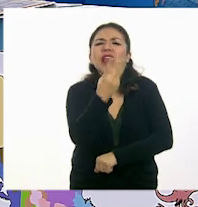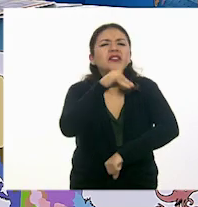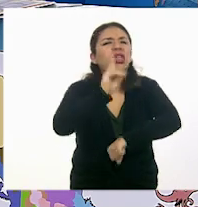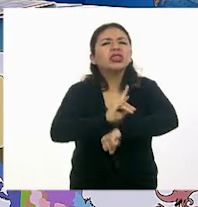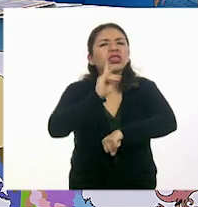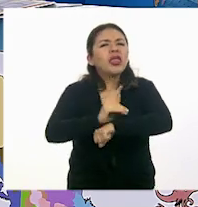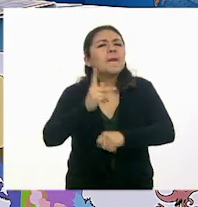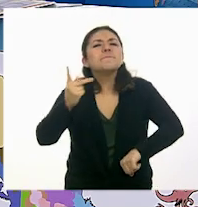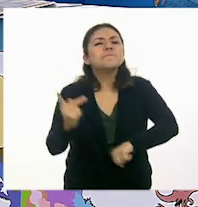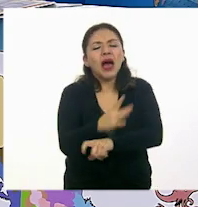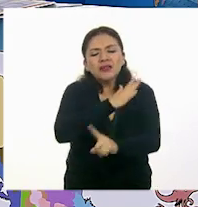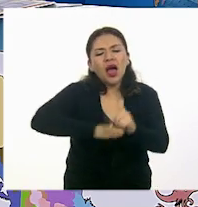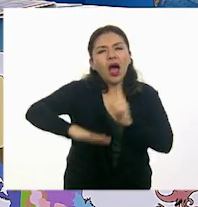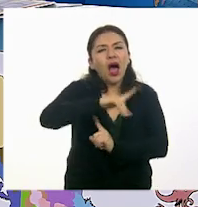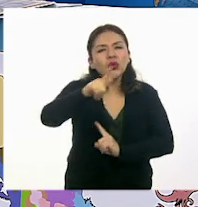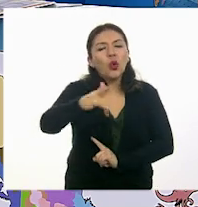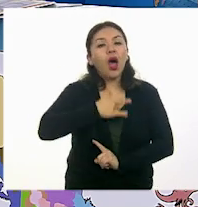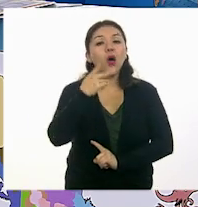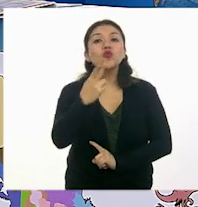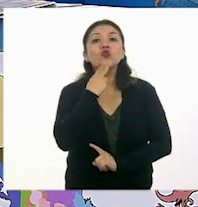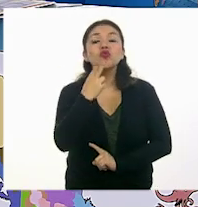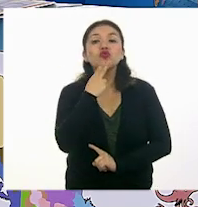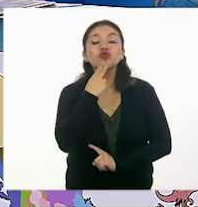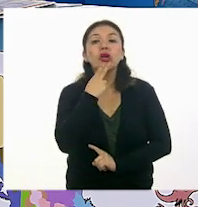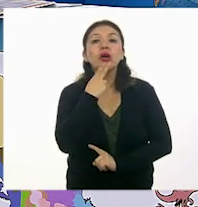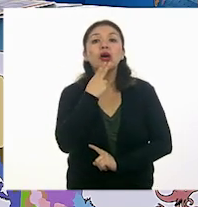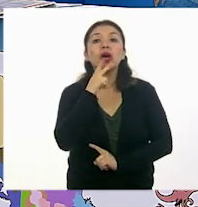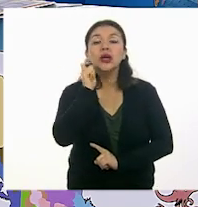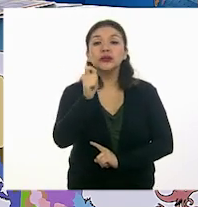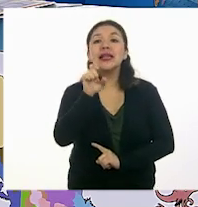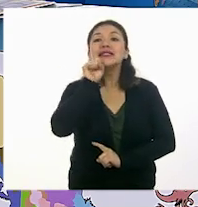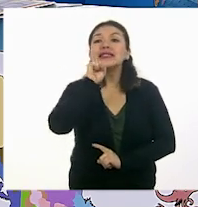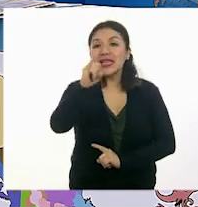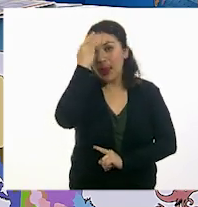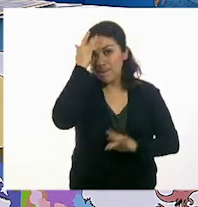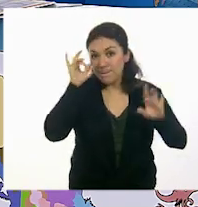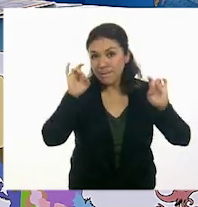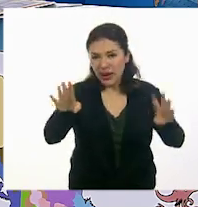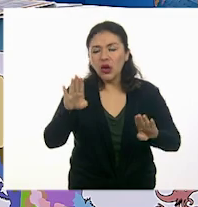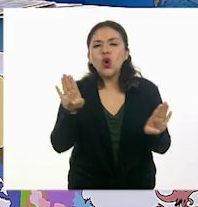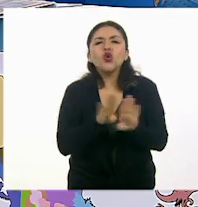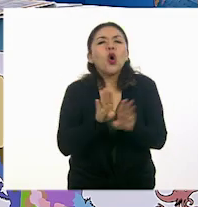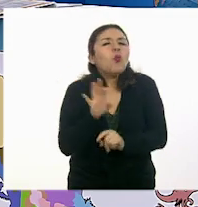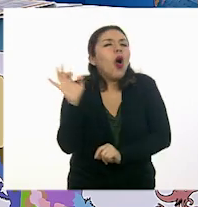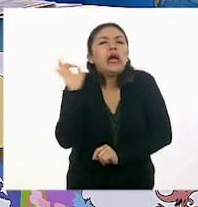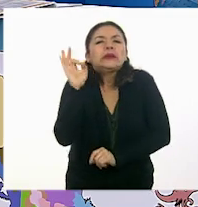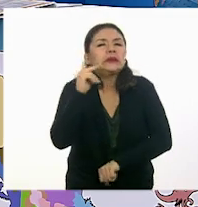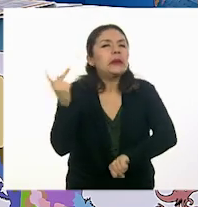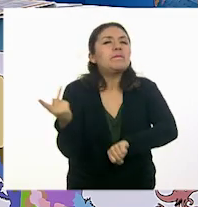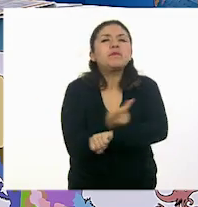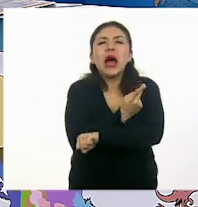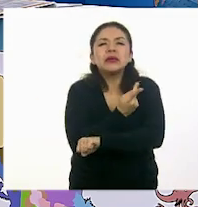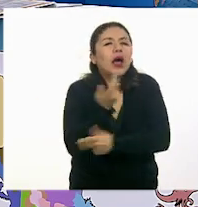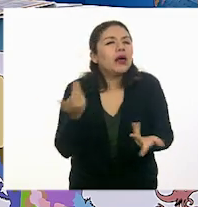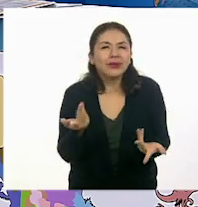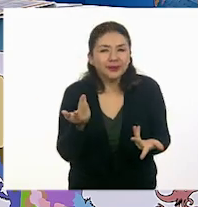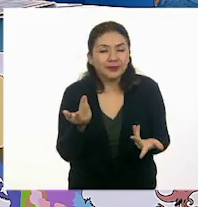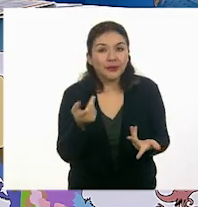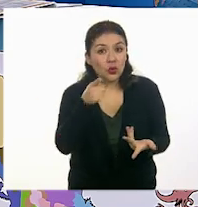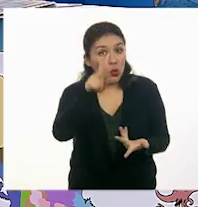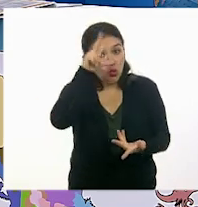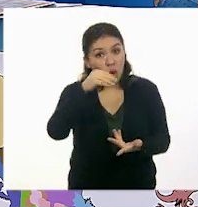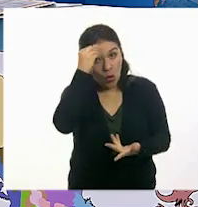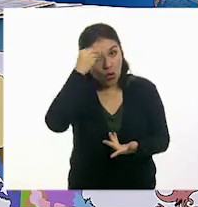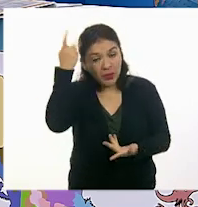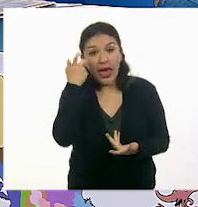ficticias en las que utilizas la frase del sí mágico. Hacer como sí o qué tal sí. Y no te